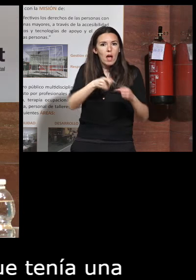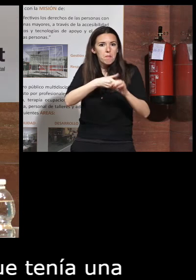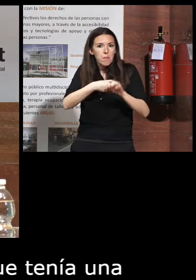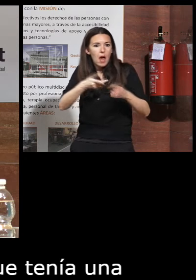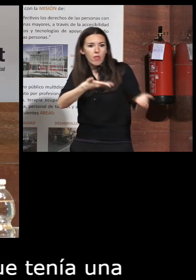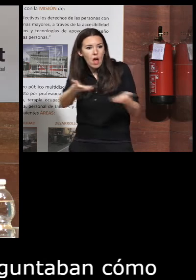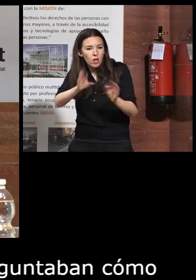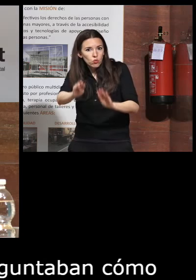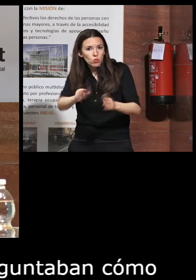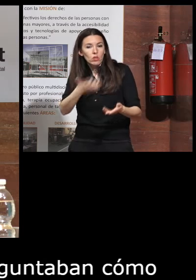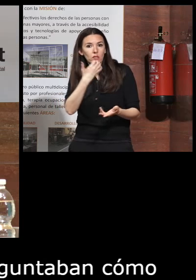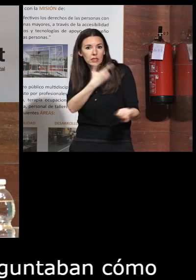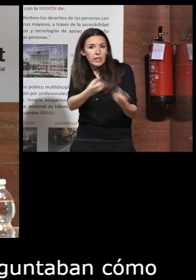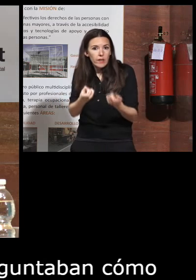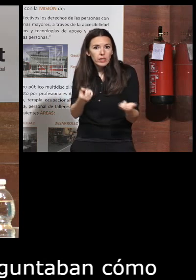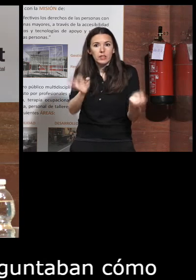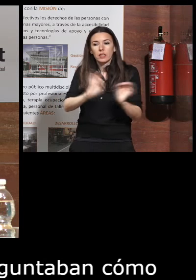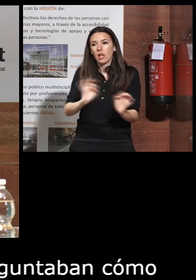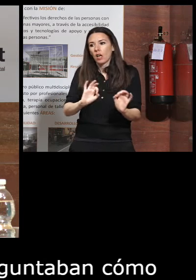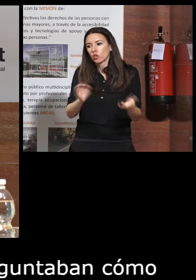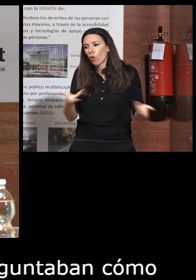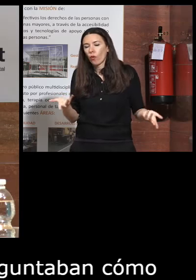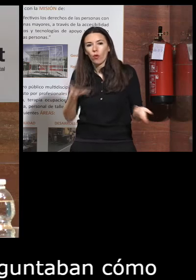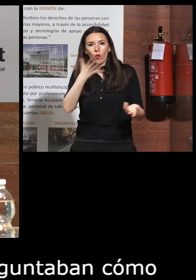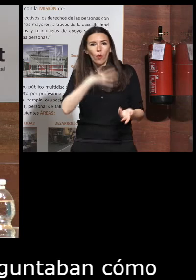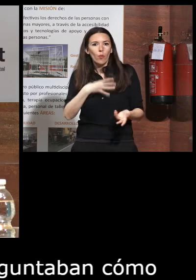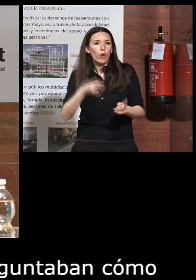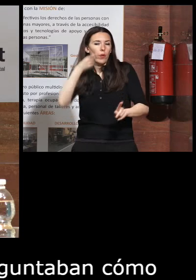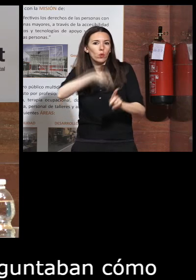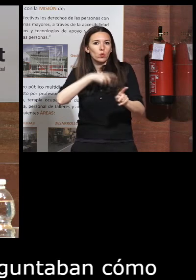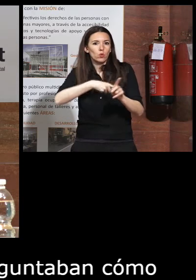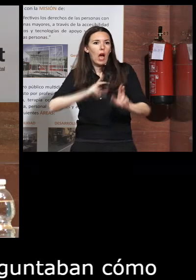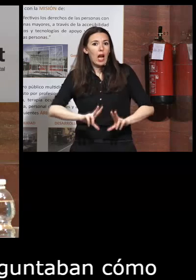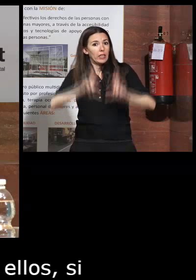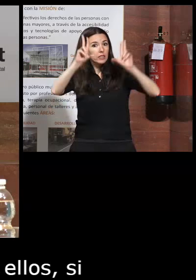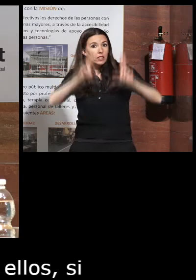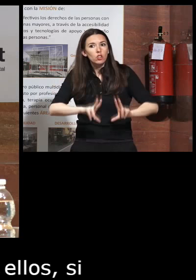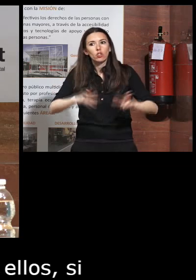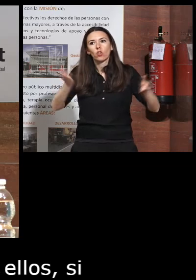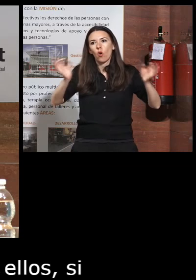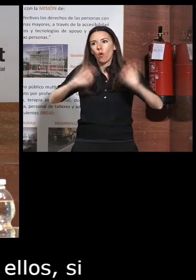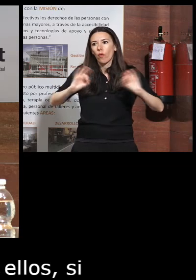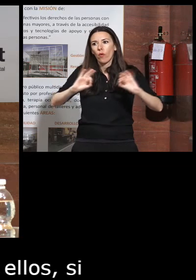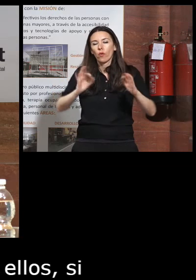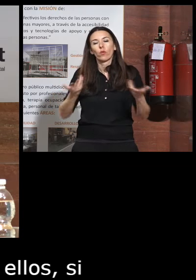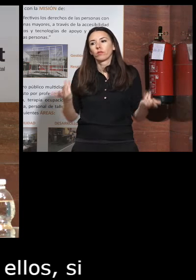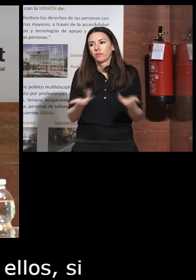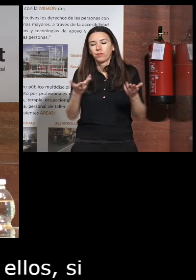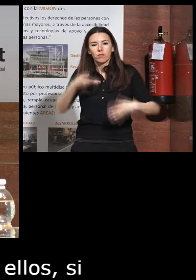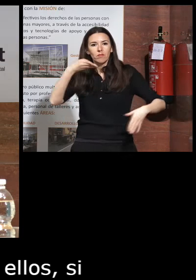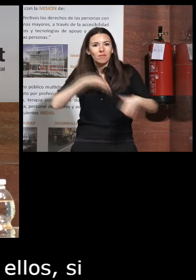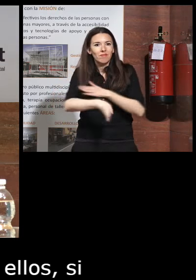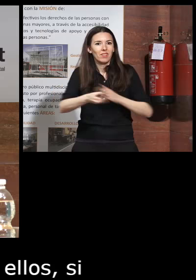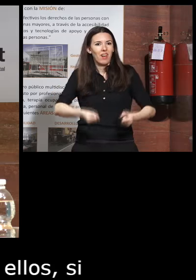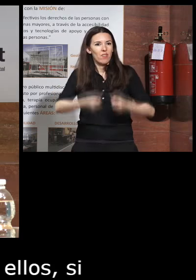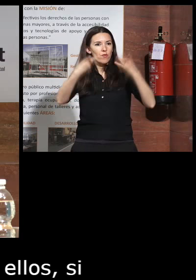disposición si es que lo requerían si podían utilizar el ascensor cómo entrar a los